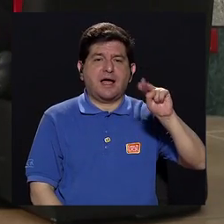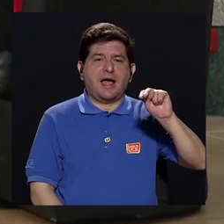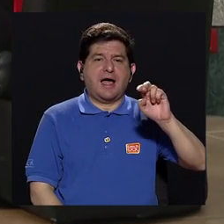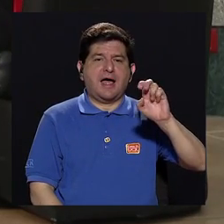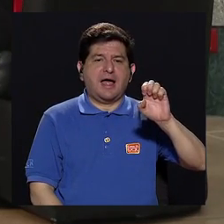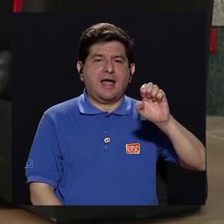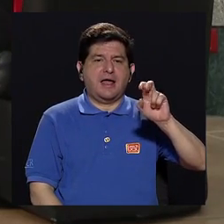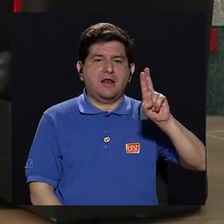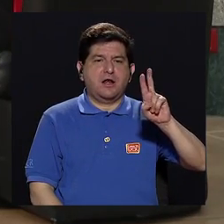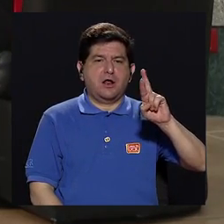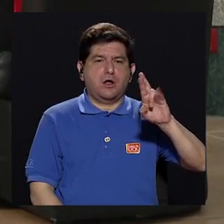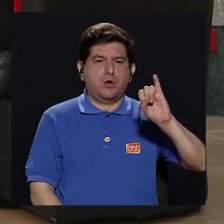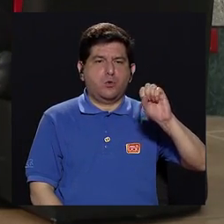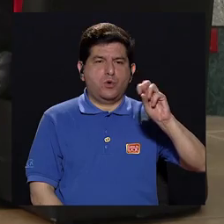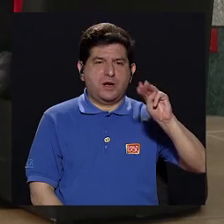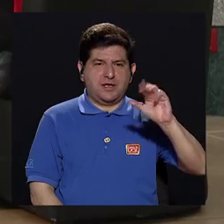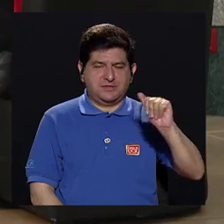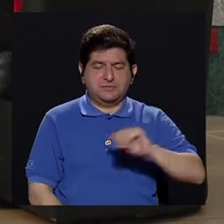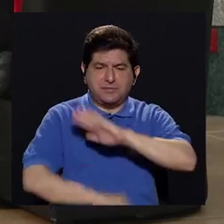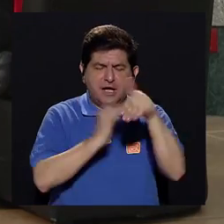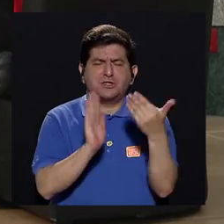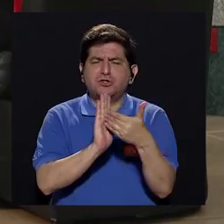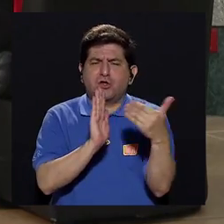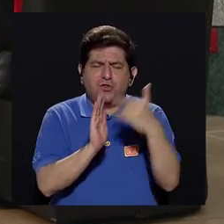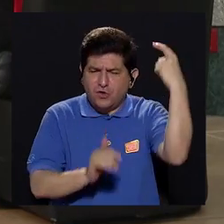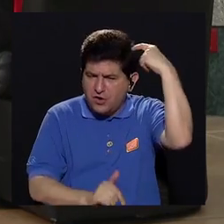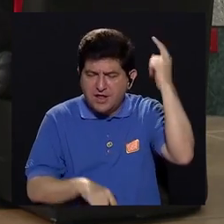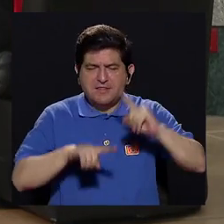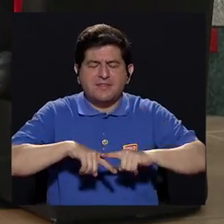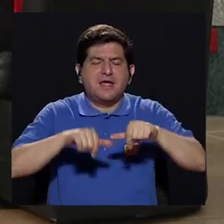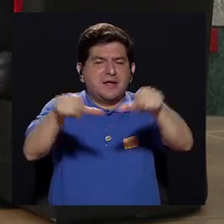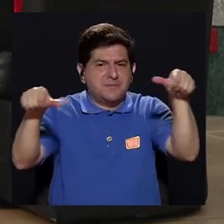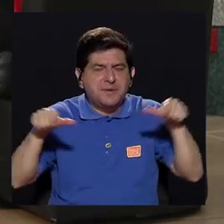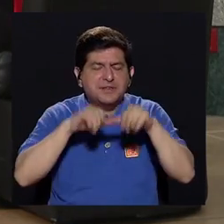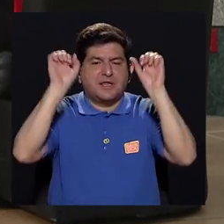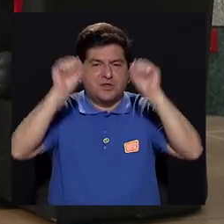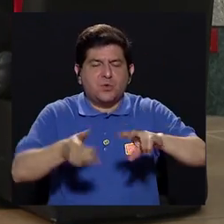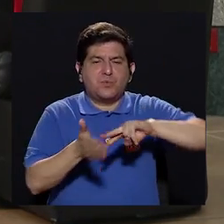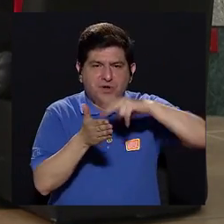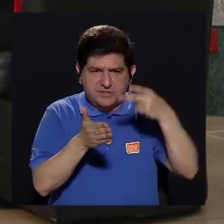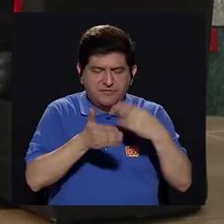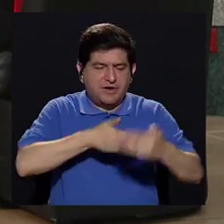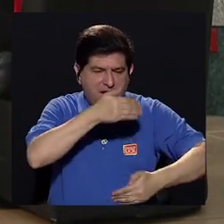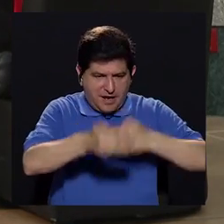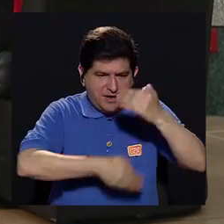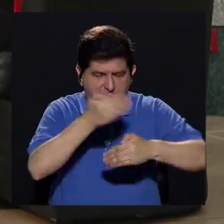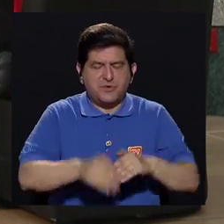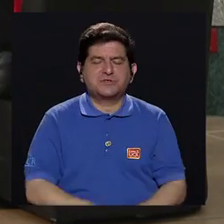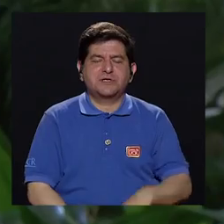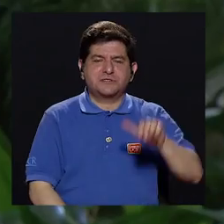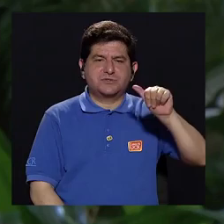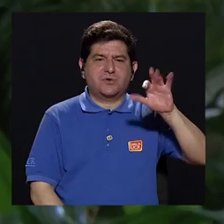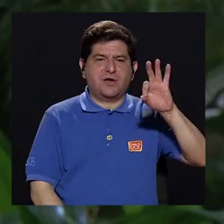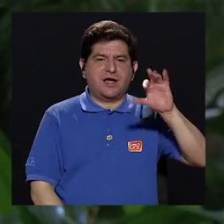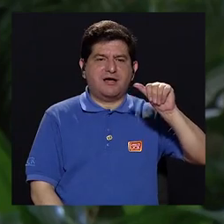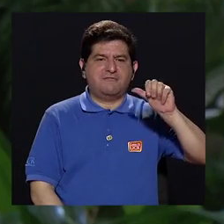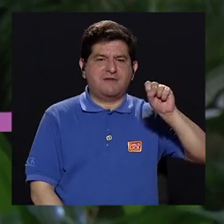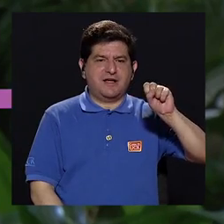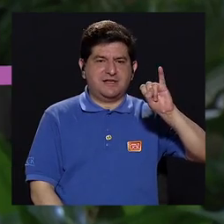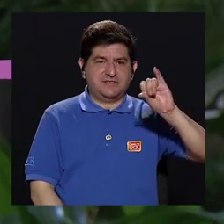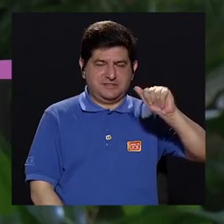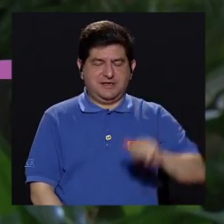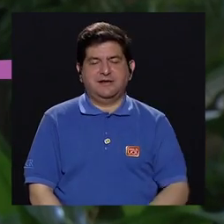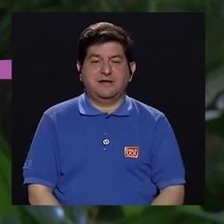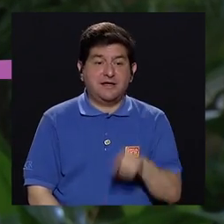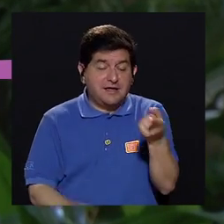una embolia. Todo lo que me vaya a dañar el cerebro, dependiendo de las áreas que me afecte, puede generar un proceso afásico. Entonces, es donde se ve la